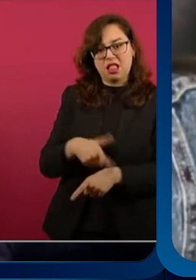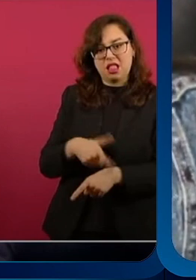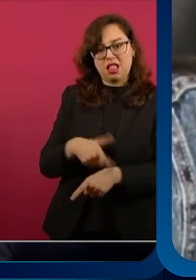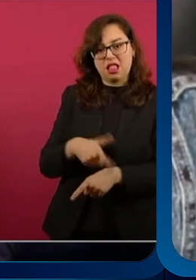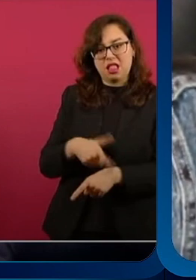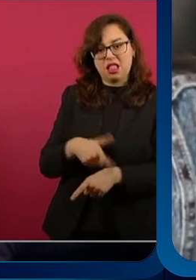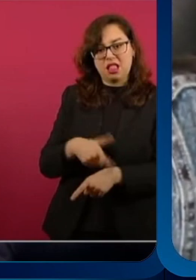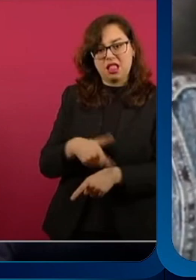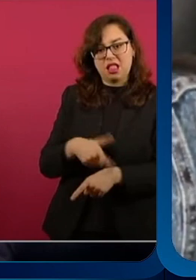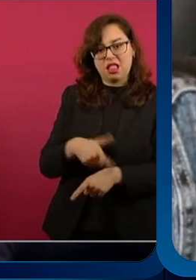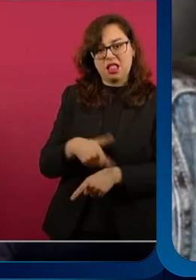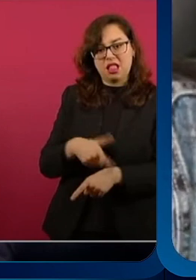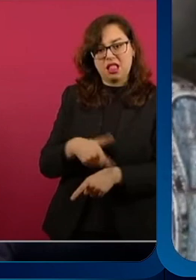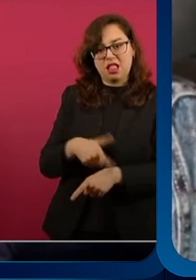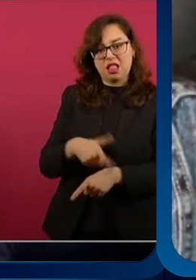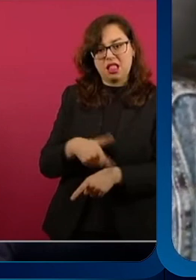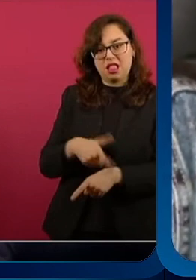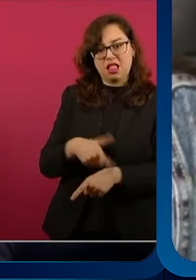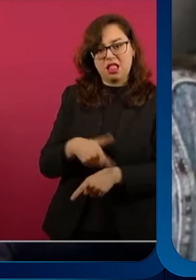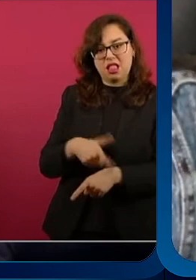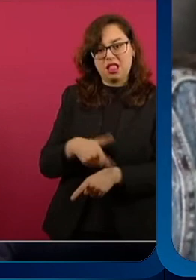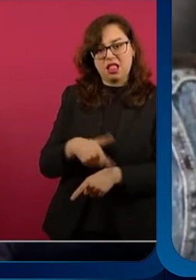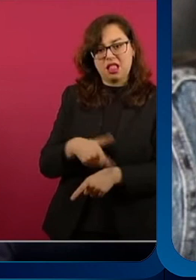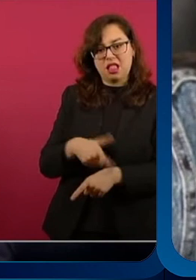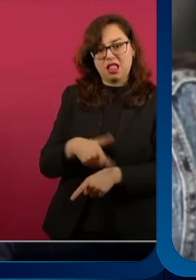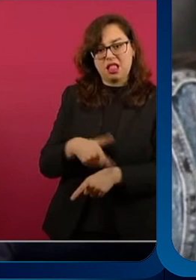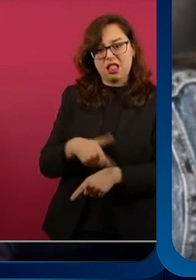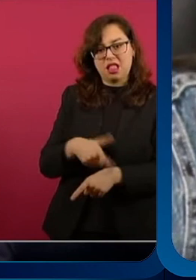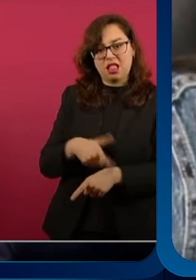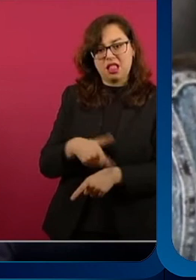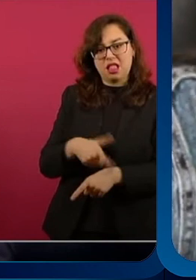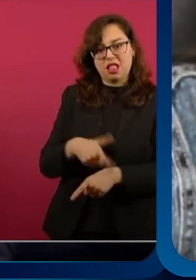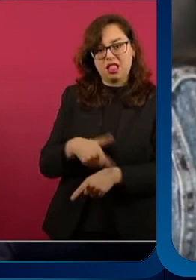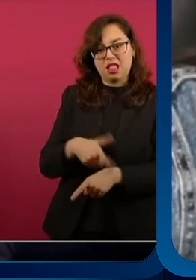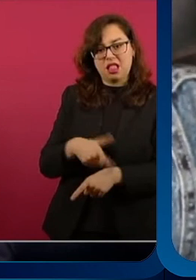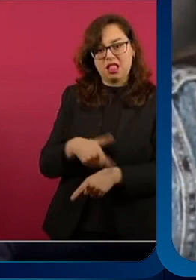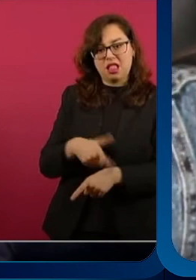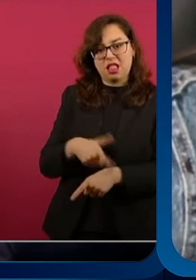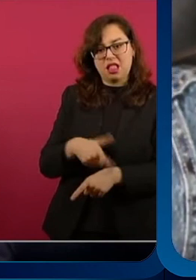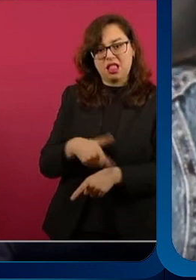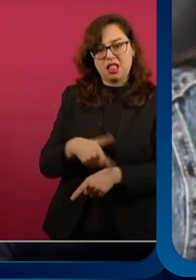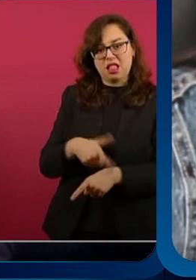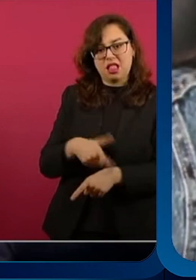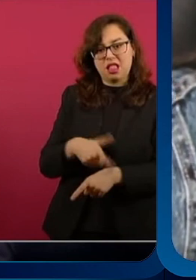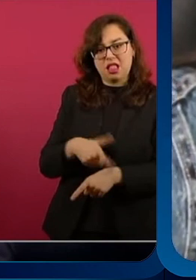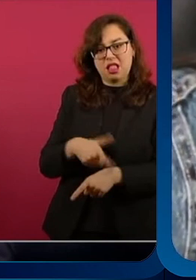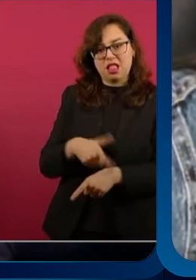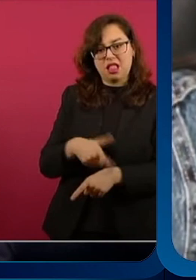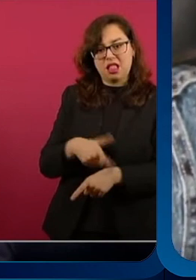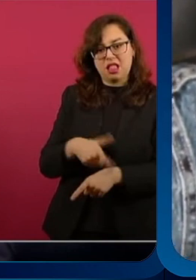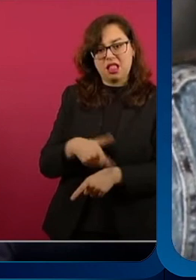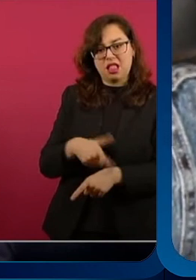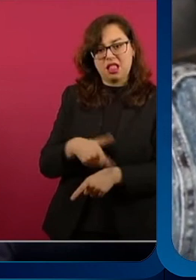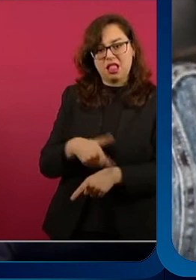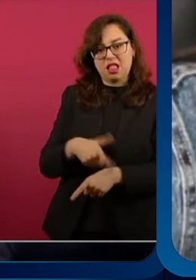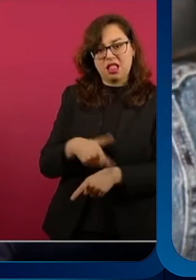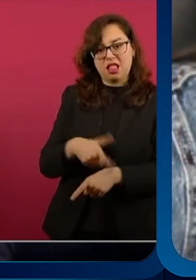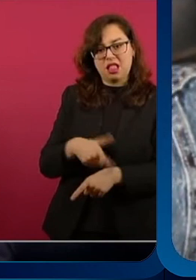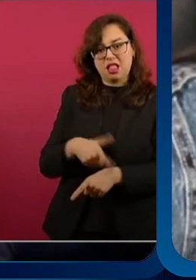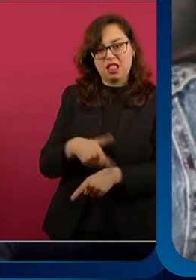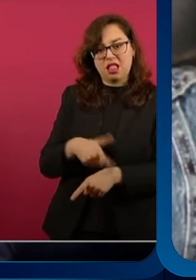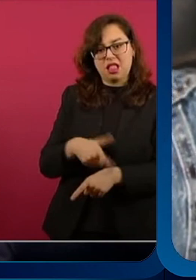con una televisora vaciaron una presa de Nuevo León, sí, así como lo escuchan, para regar los estadios de fútbol de su